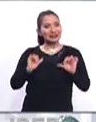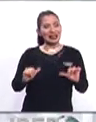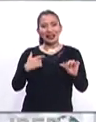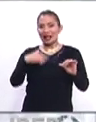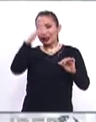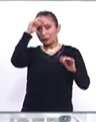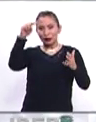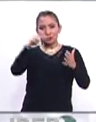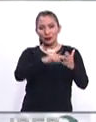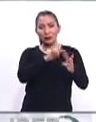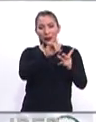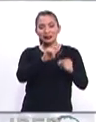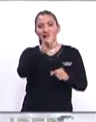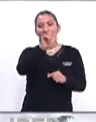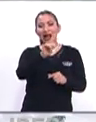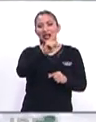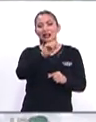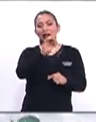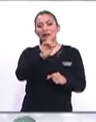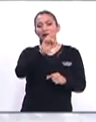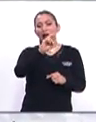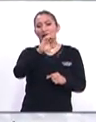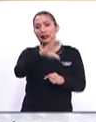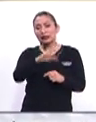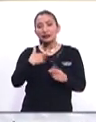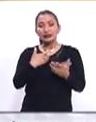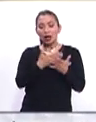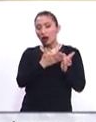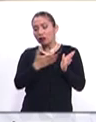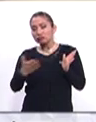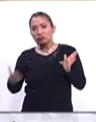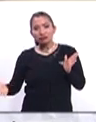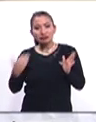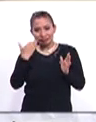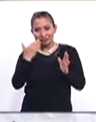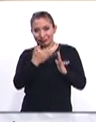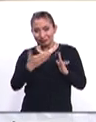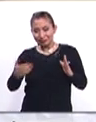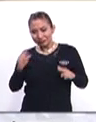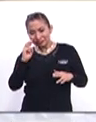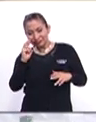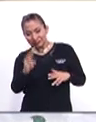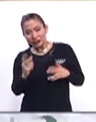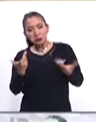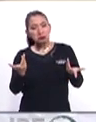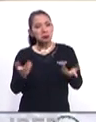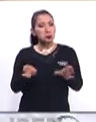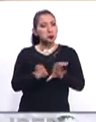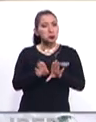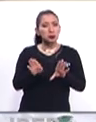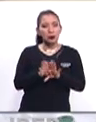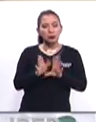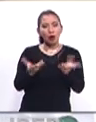firmar el Acuerdo de Paz con las FARC y pues se ha vivido en este periodo una